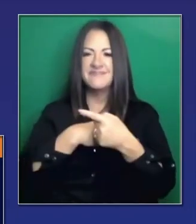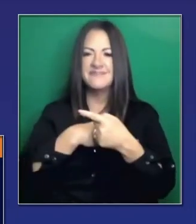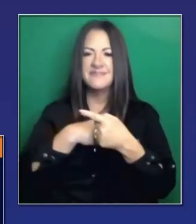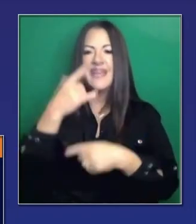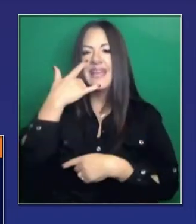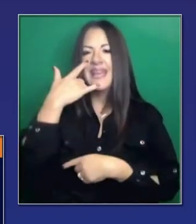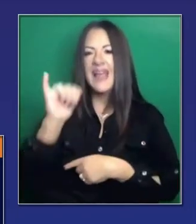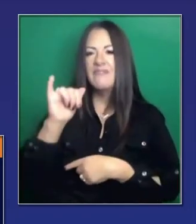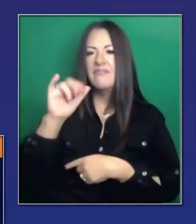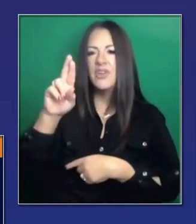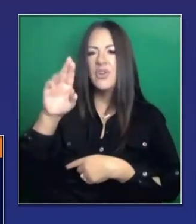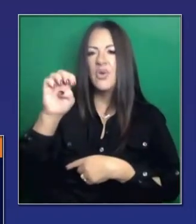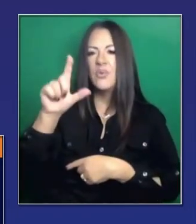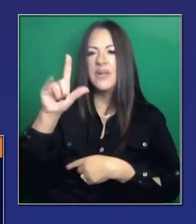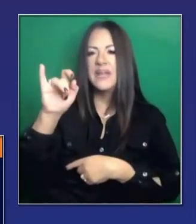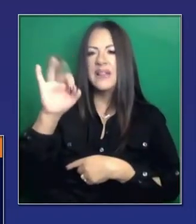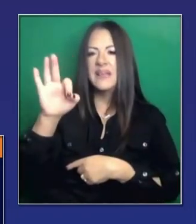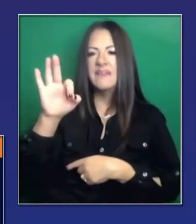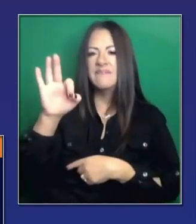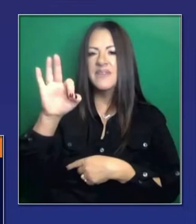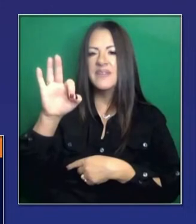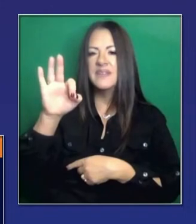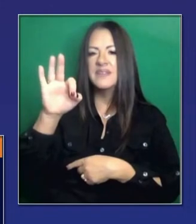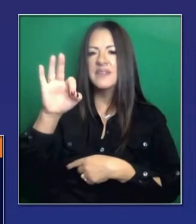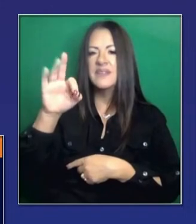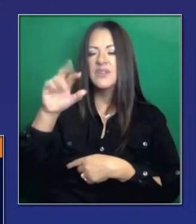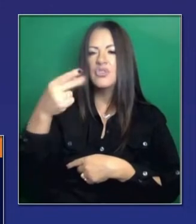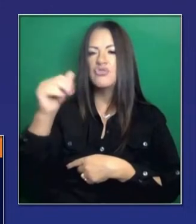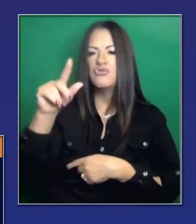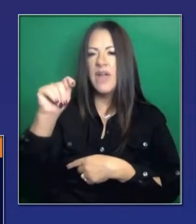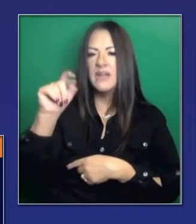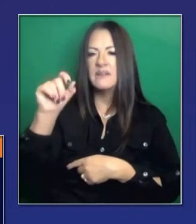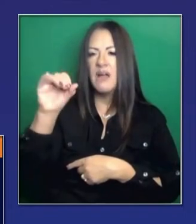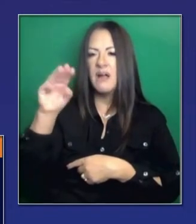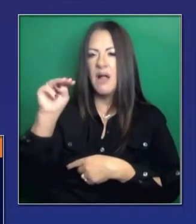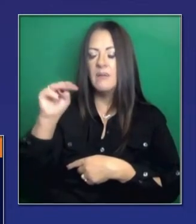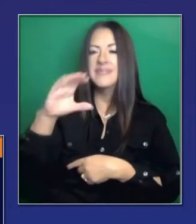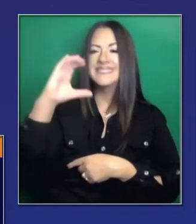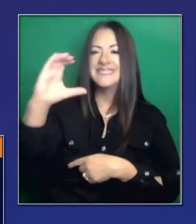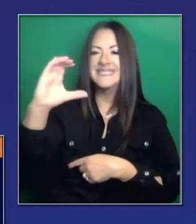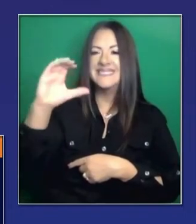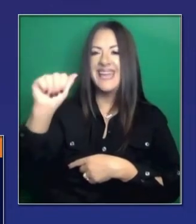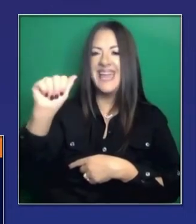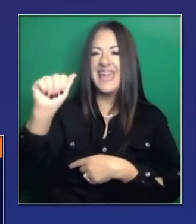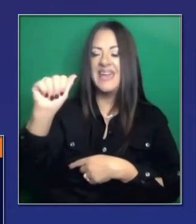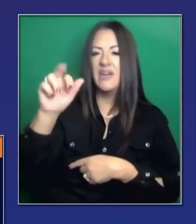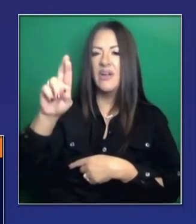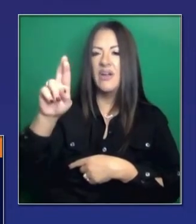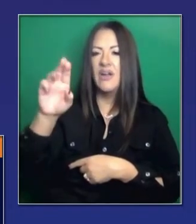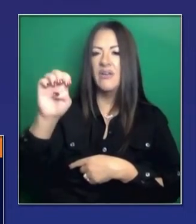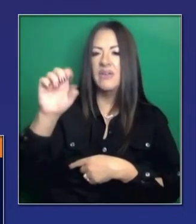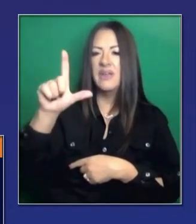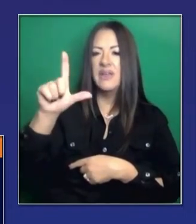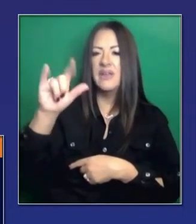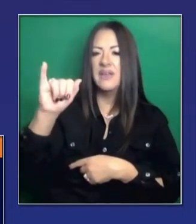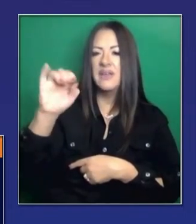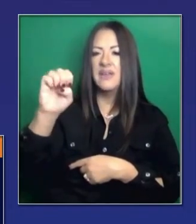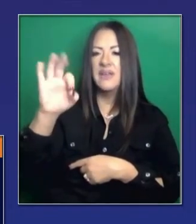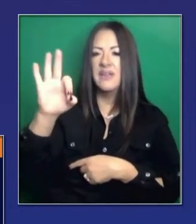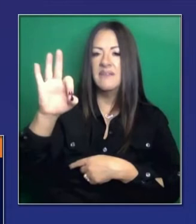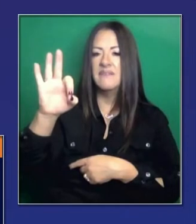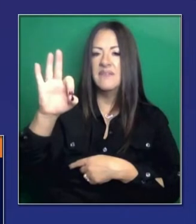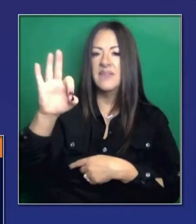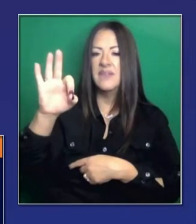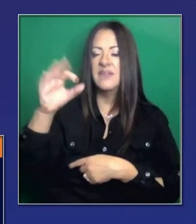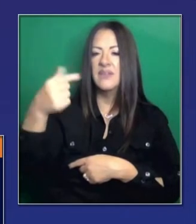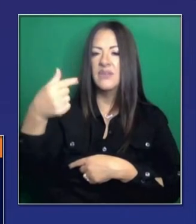Sea reliefgrant.com Sea reliefgrant.com Puede visitar en